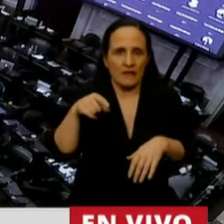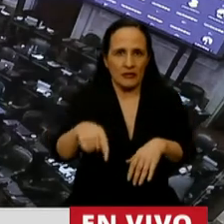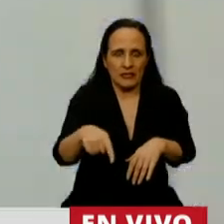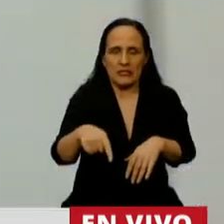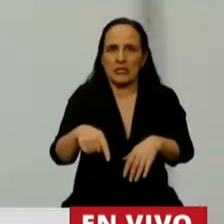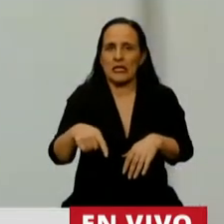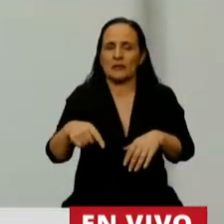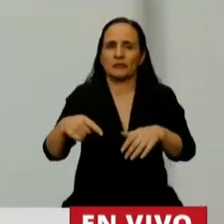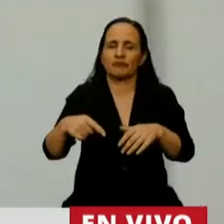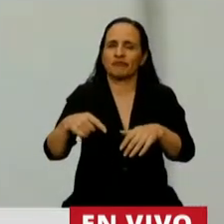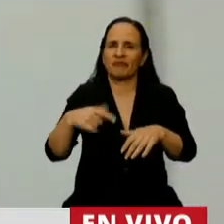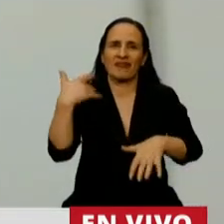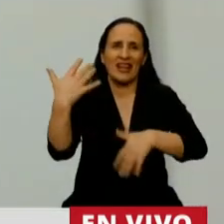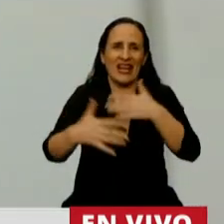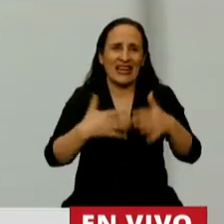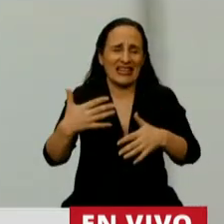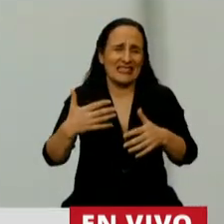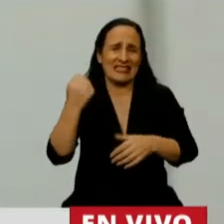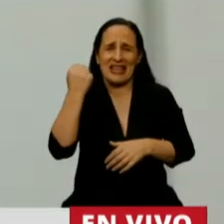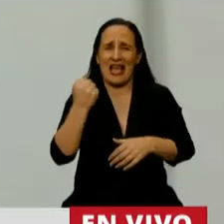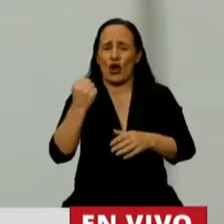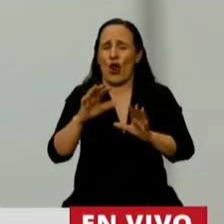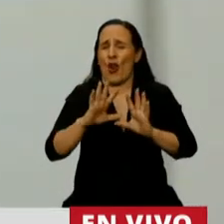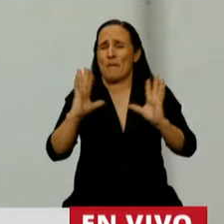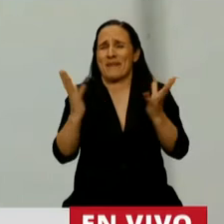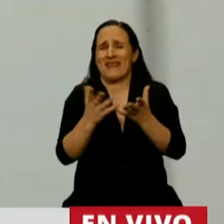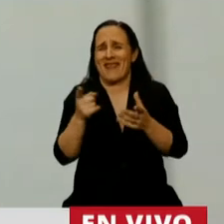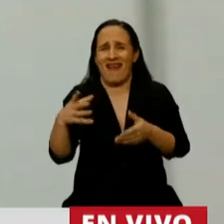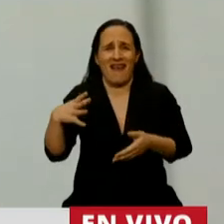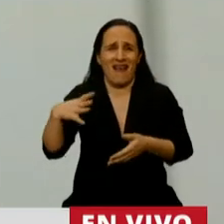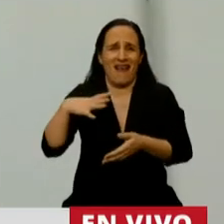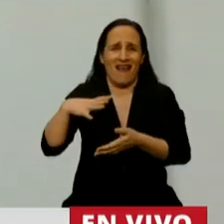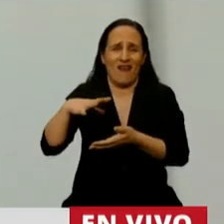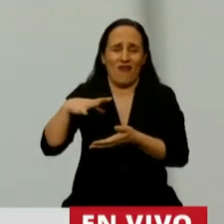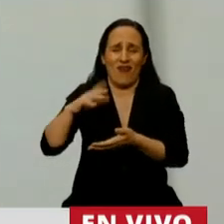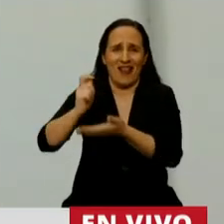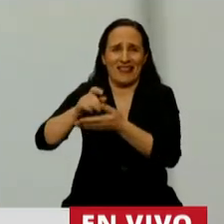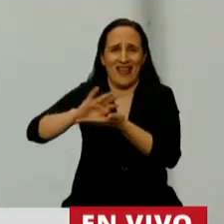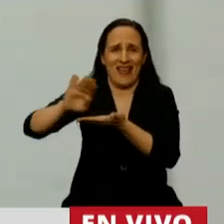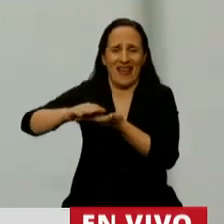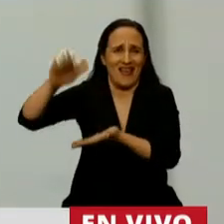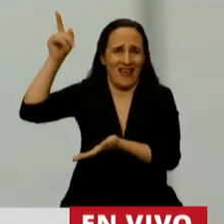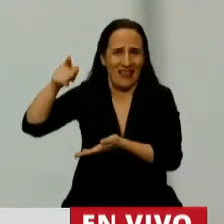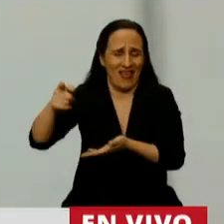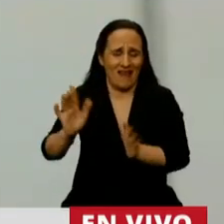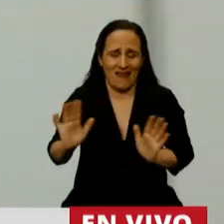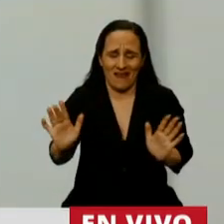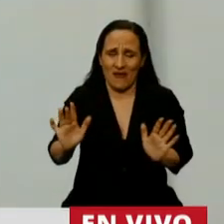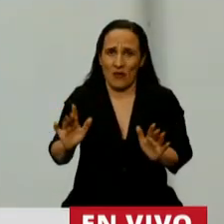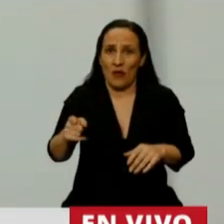este momento luego de una gran crisis macroeconómica y con un default mal llamado reperfilamiento. Es decir,